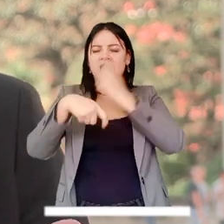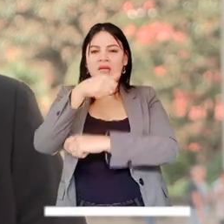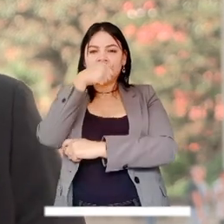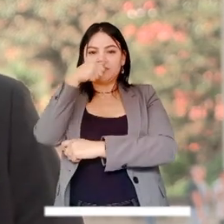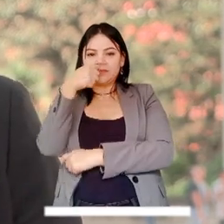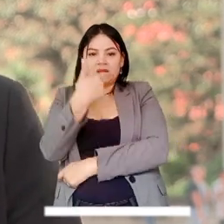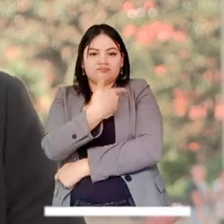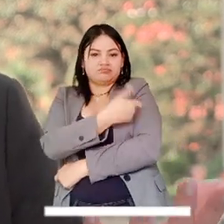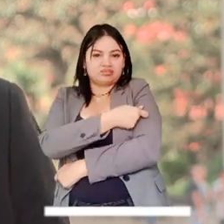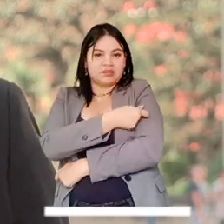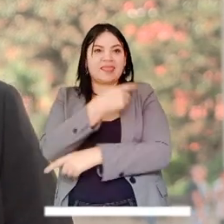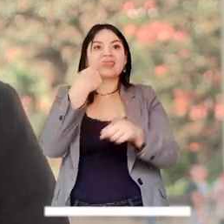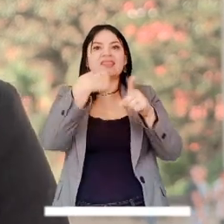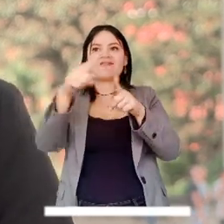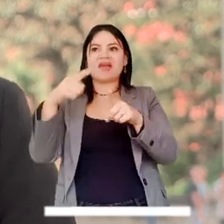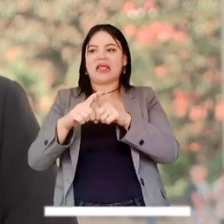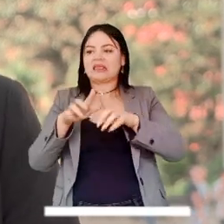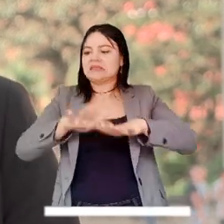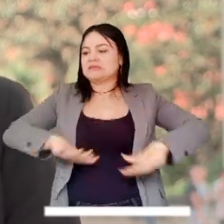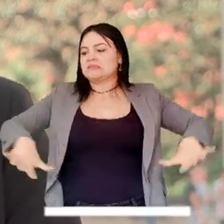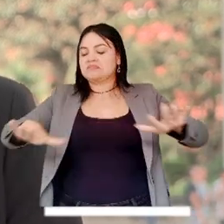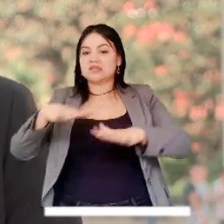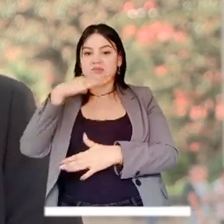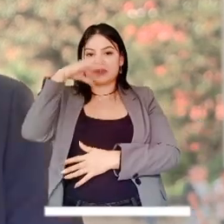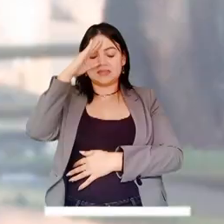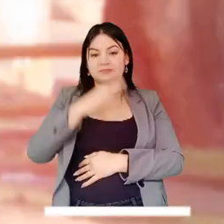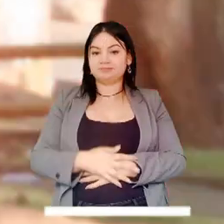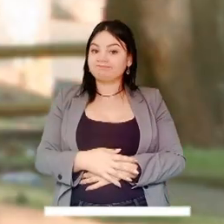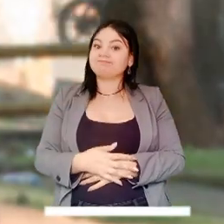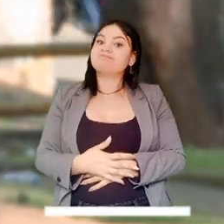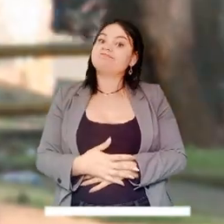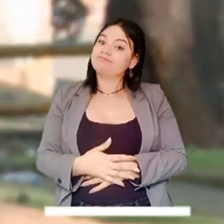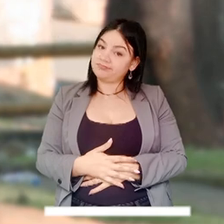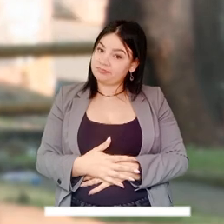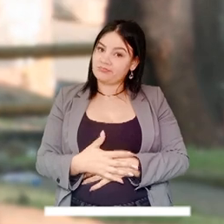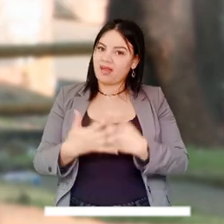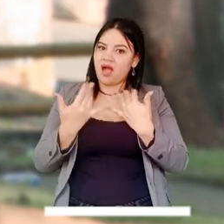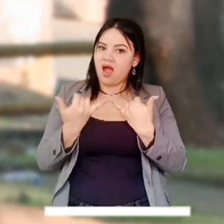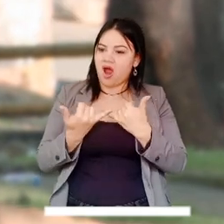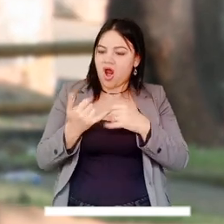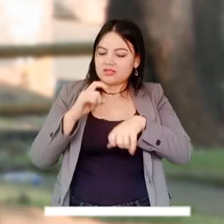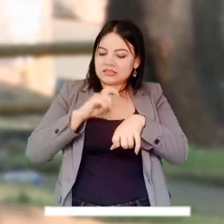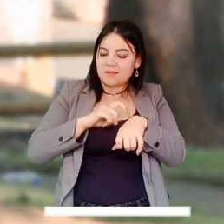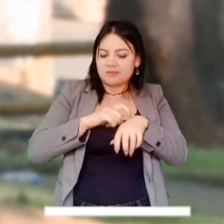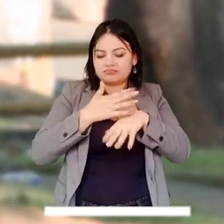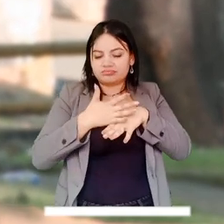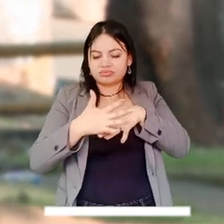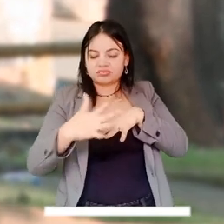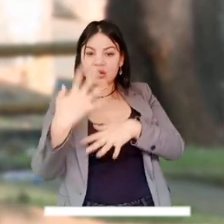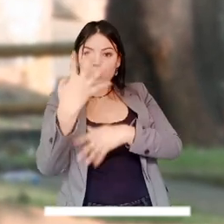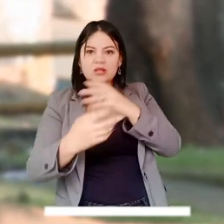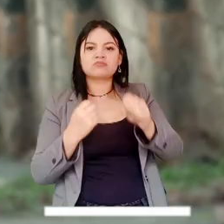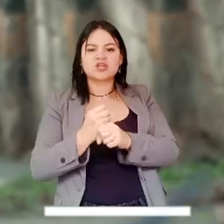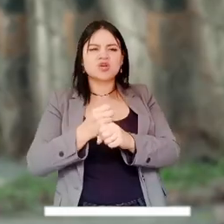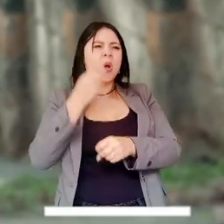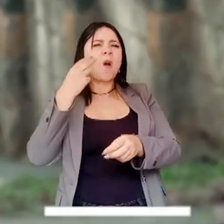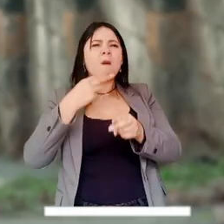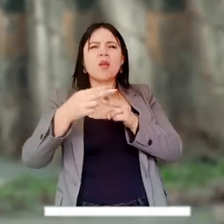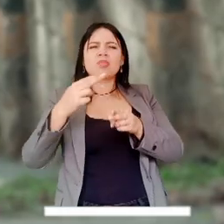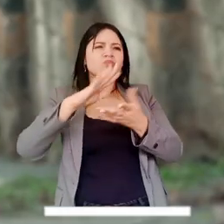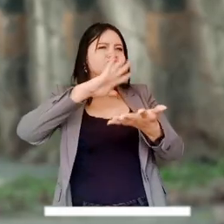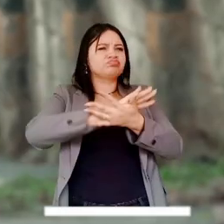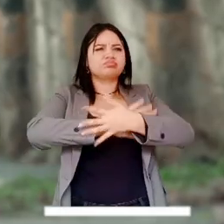plazas de microtráfico en diferentes sitios del distrito de Medellín. Que afortunadamente en estos próximos cuatro años se